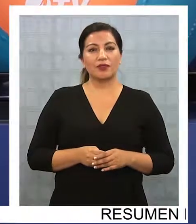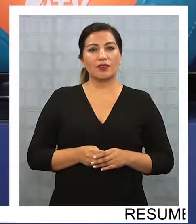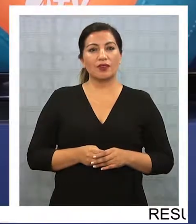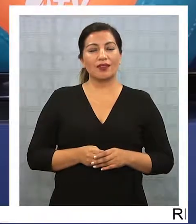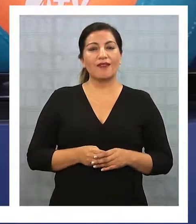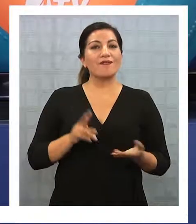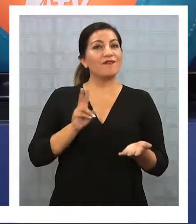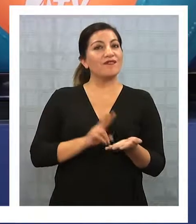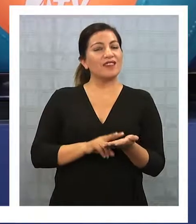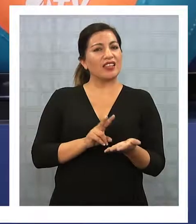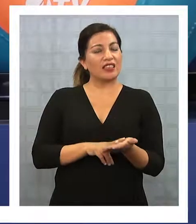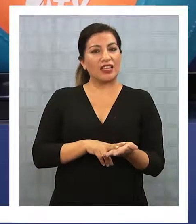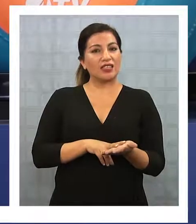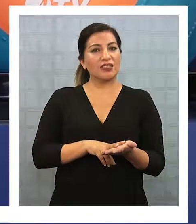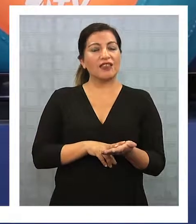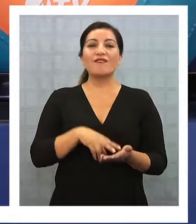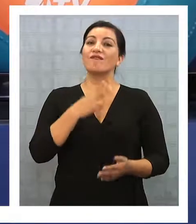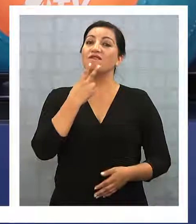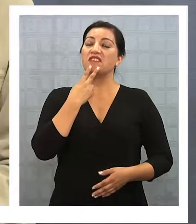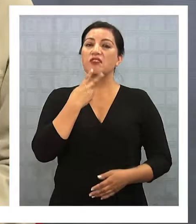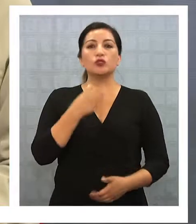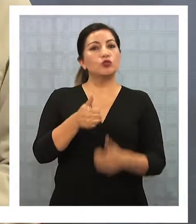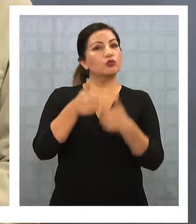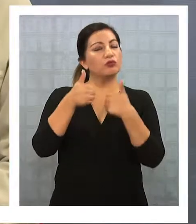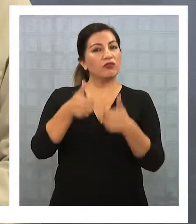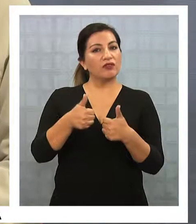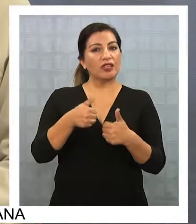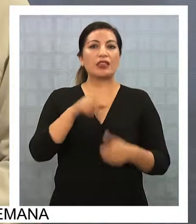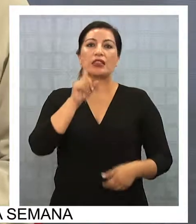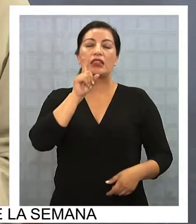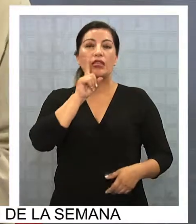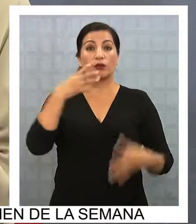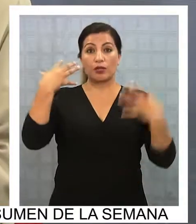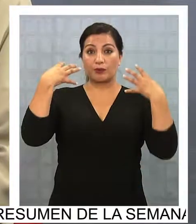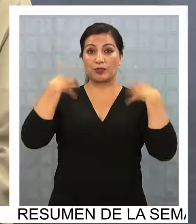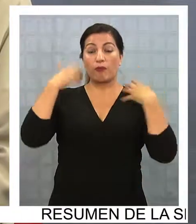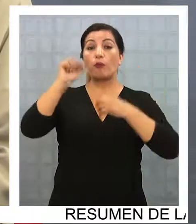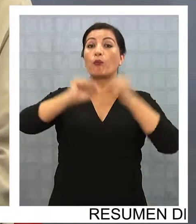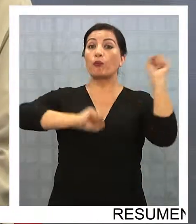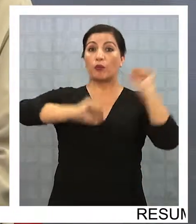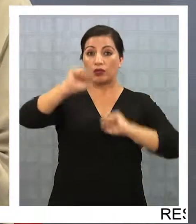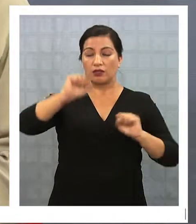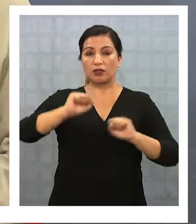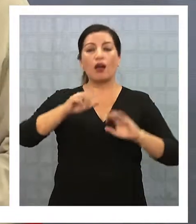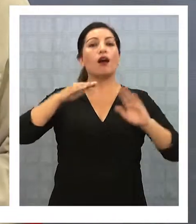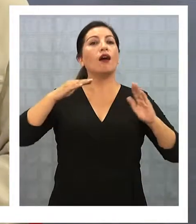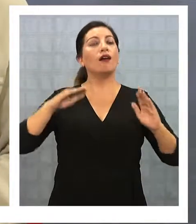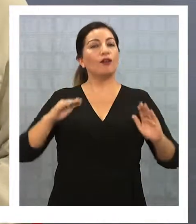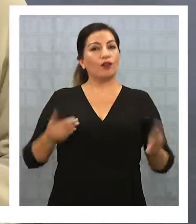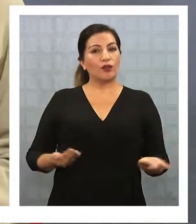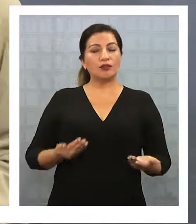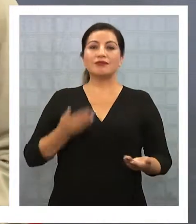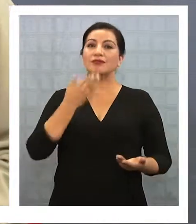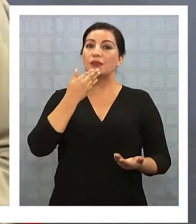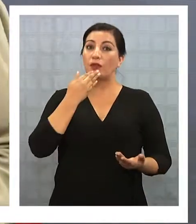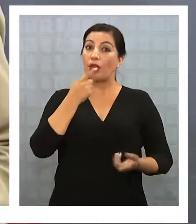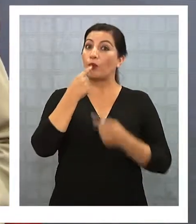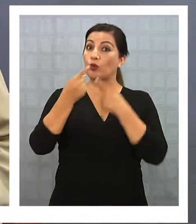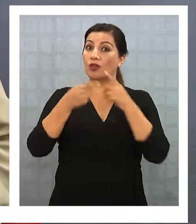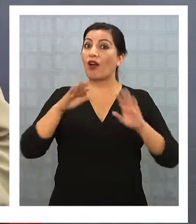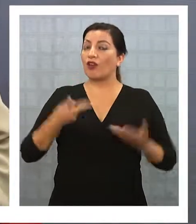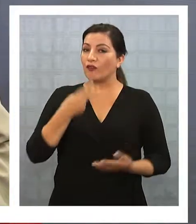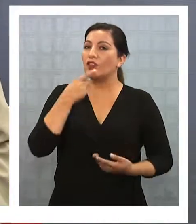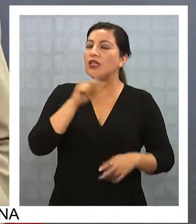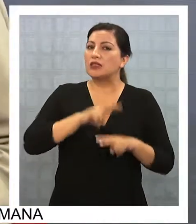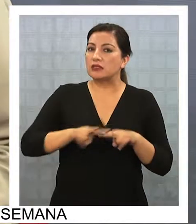era realmente grato, creo yo, cierto, ostentar un cargo político sin embargo hoy, cierto, y a raíz de poco de las preguntas que te voy a hacer